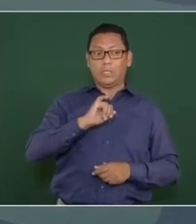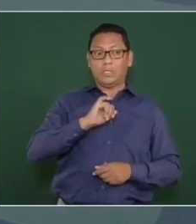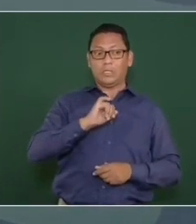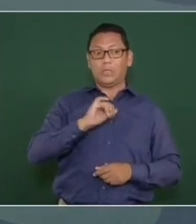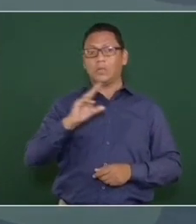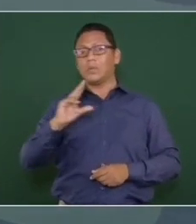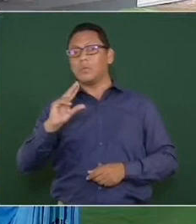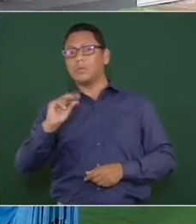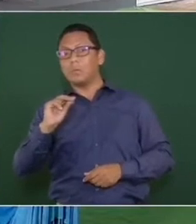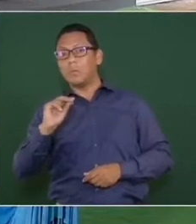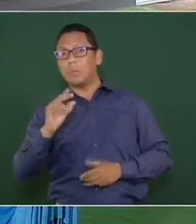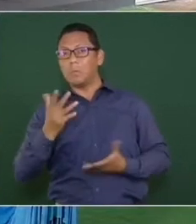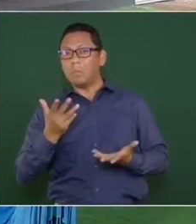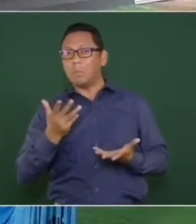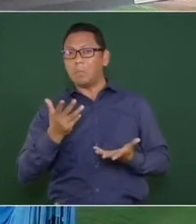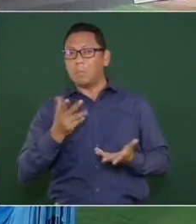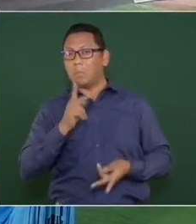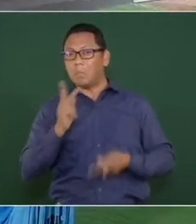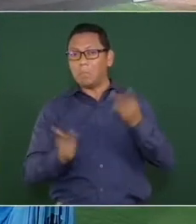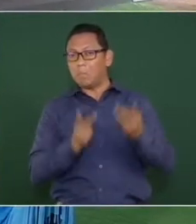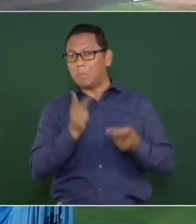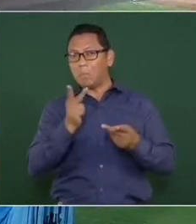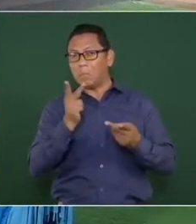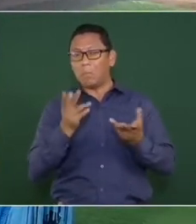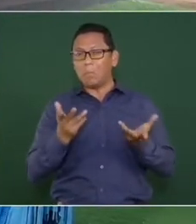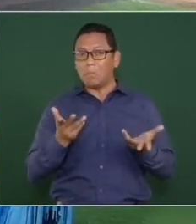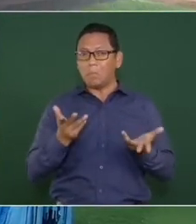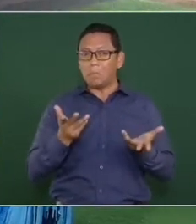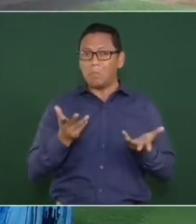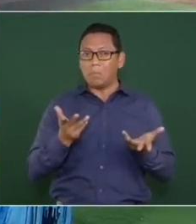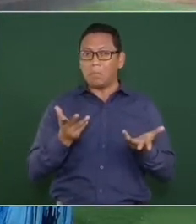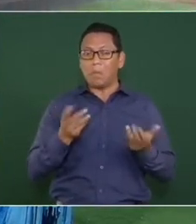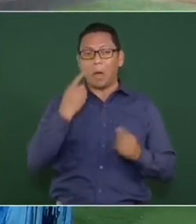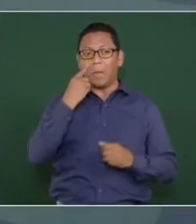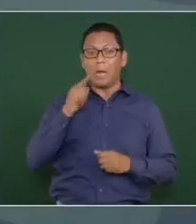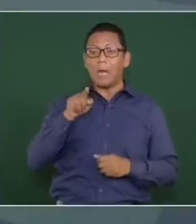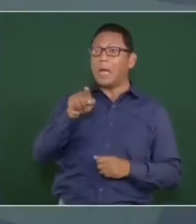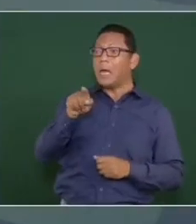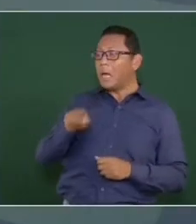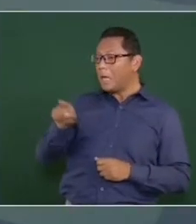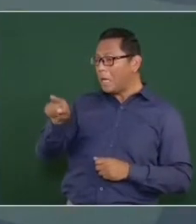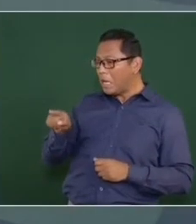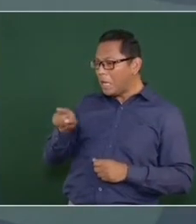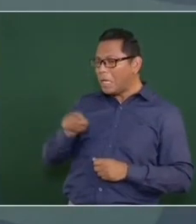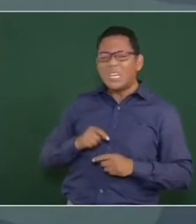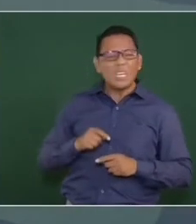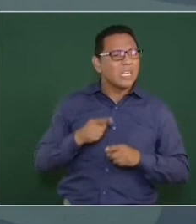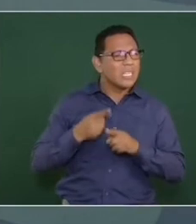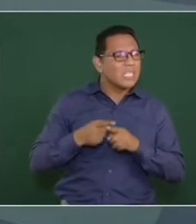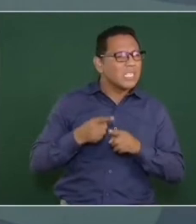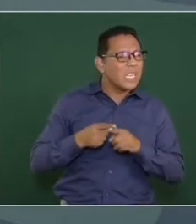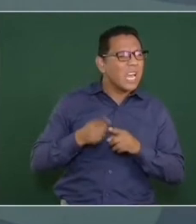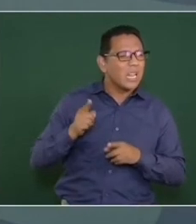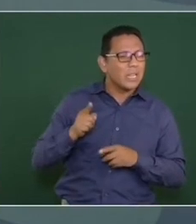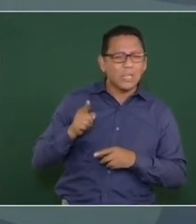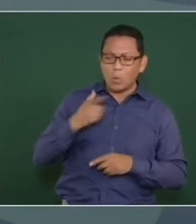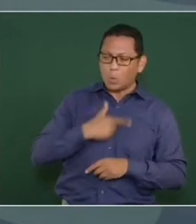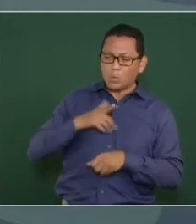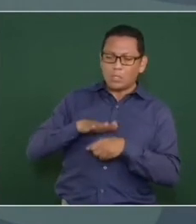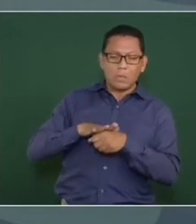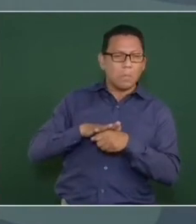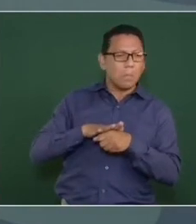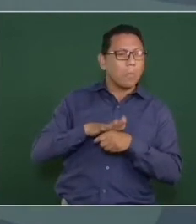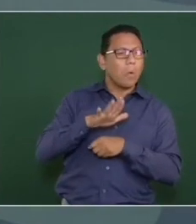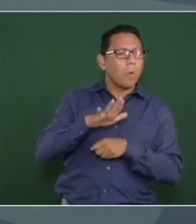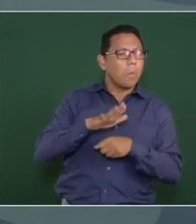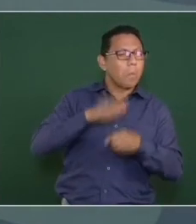sí o no, de estos, cuál te gustaría más, votarías